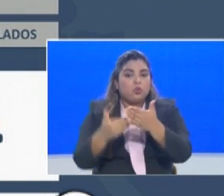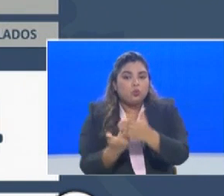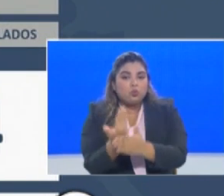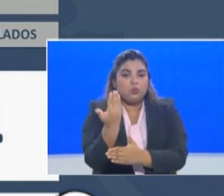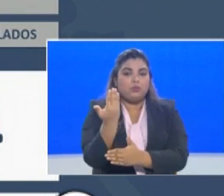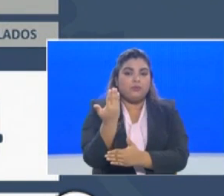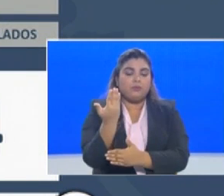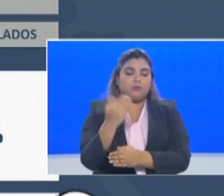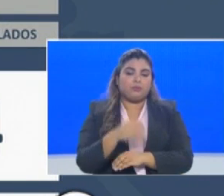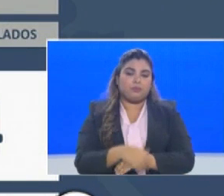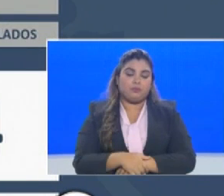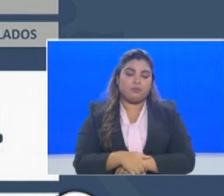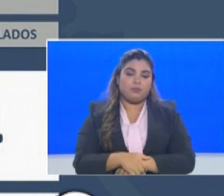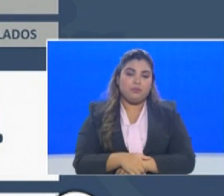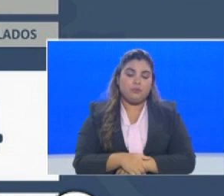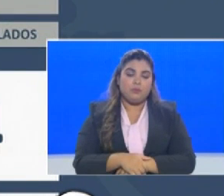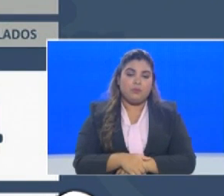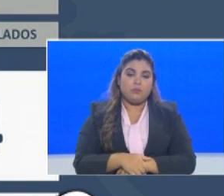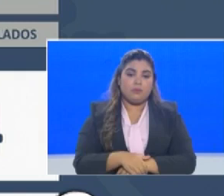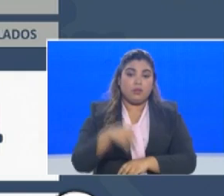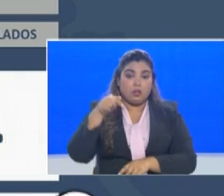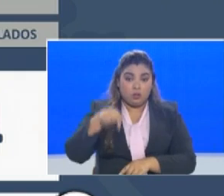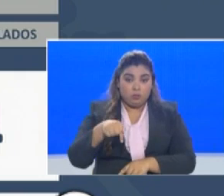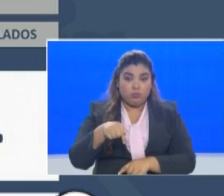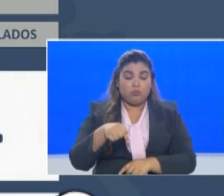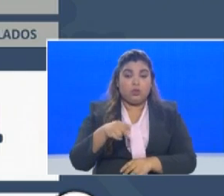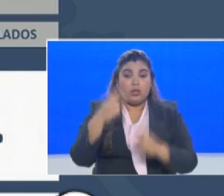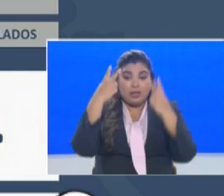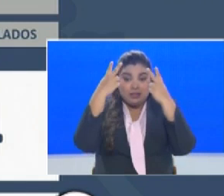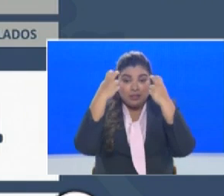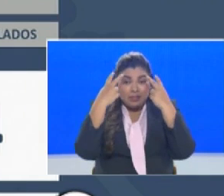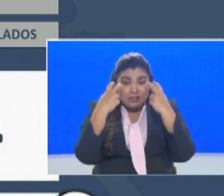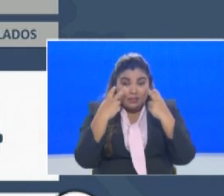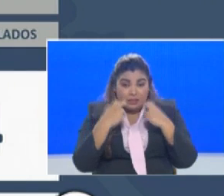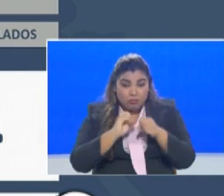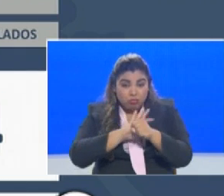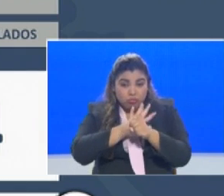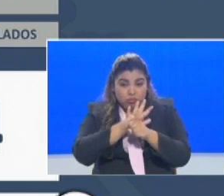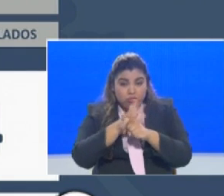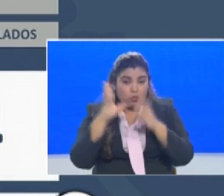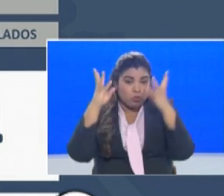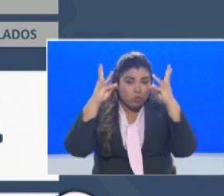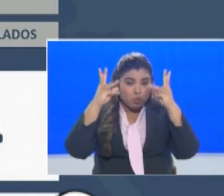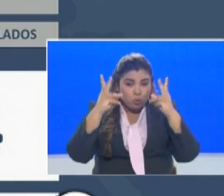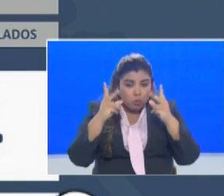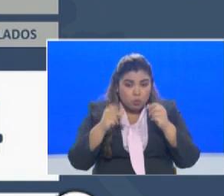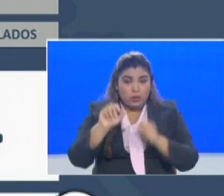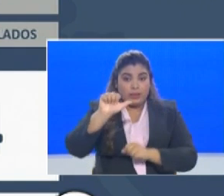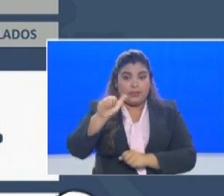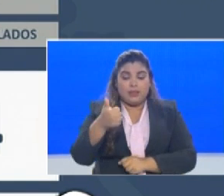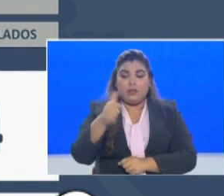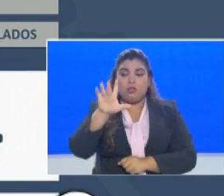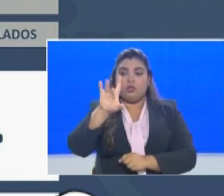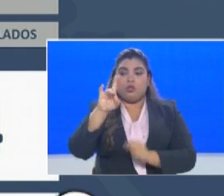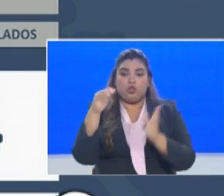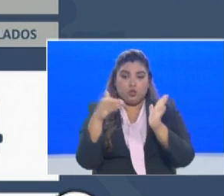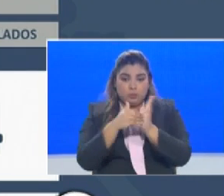Estos vienen de un total de pruebas acumuladas que suman 18